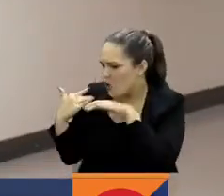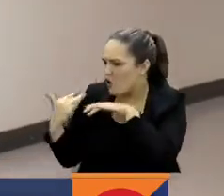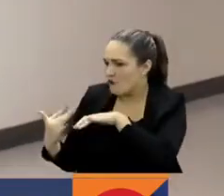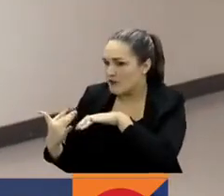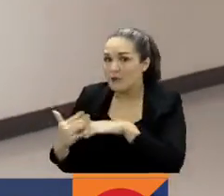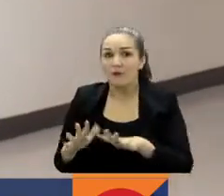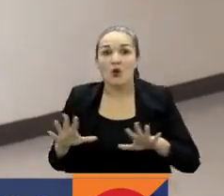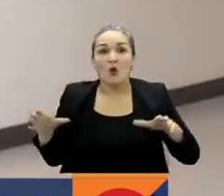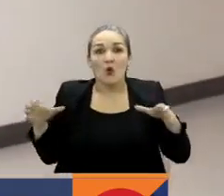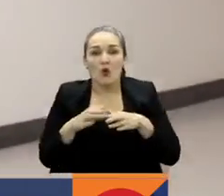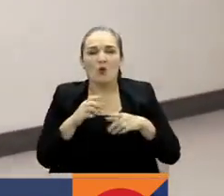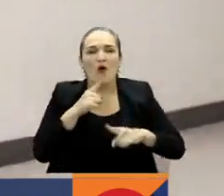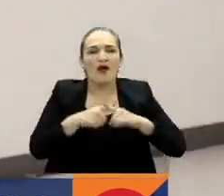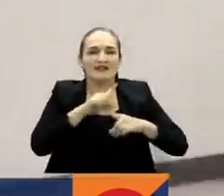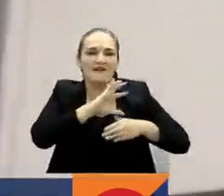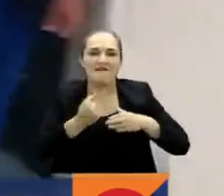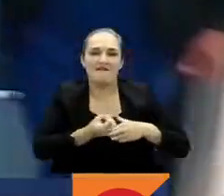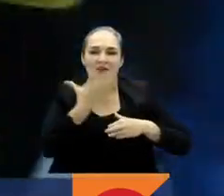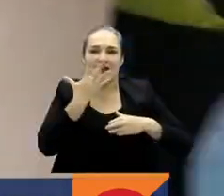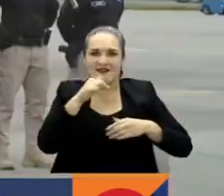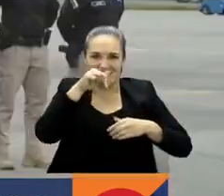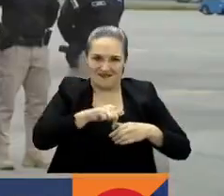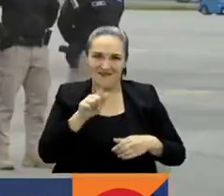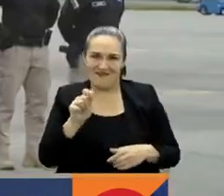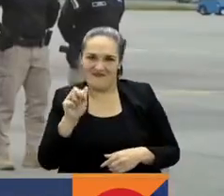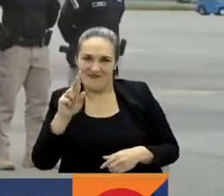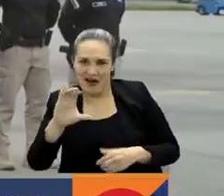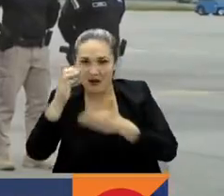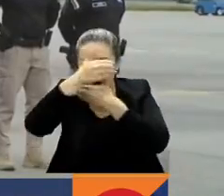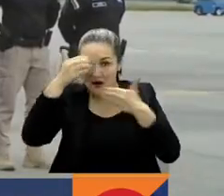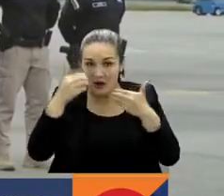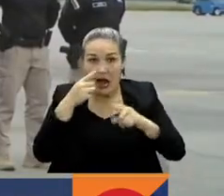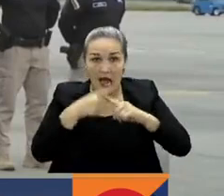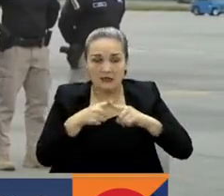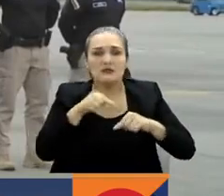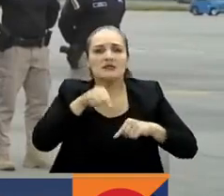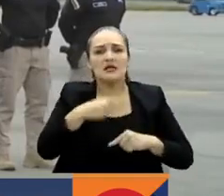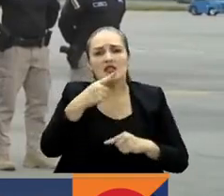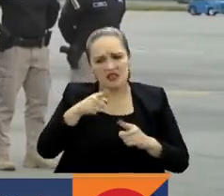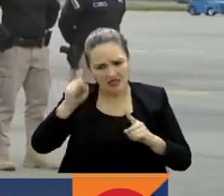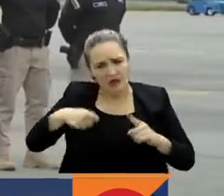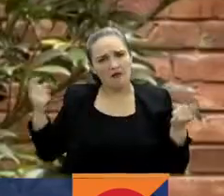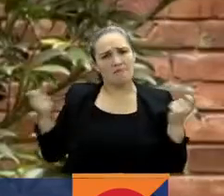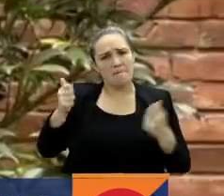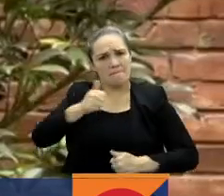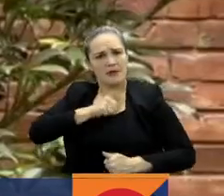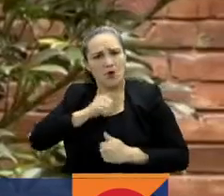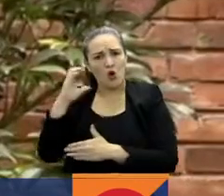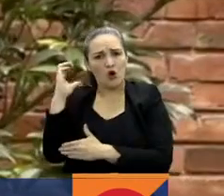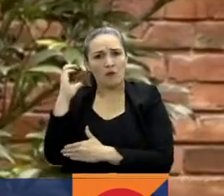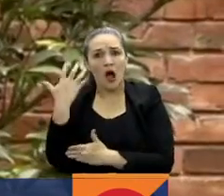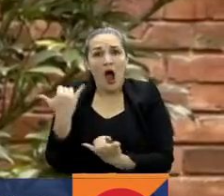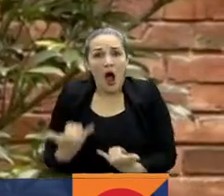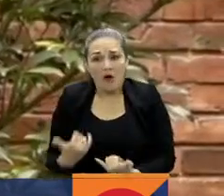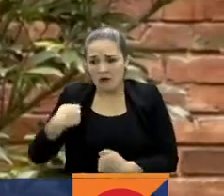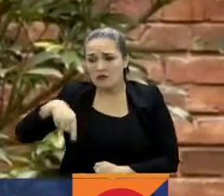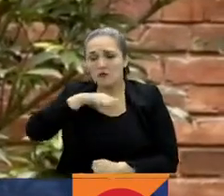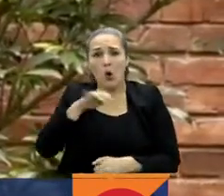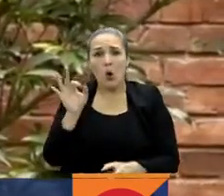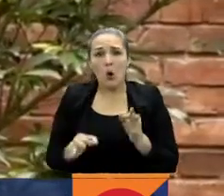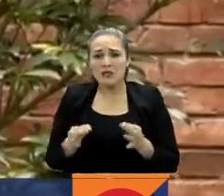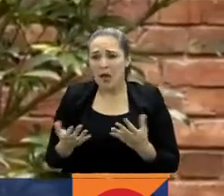Comunes de las extintas FARC, Colombia debe tomar la rienda de sus asuntos judiciales. No podemos renunciar nosotros